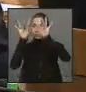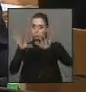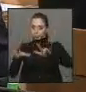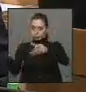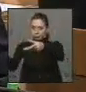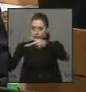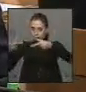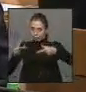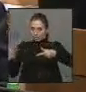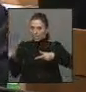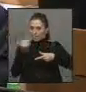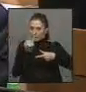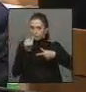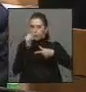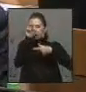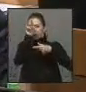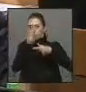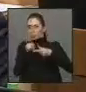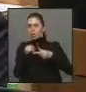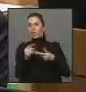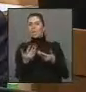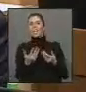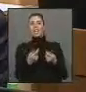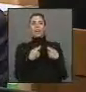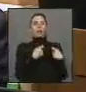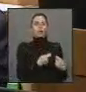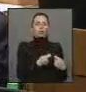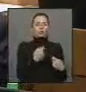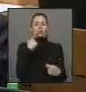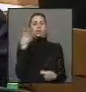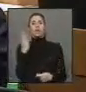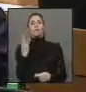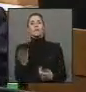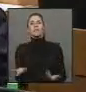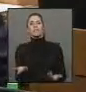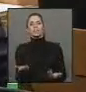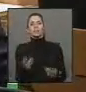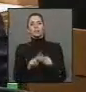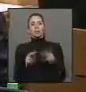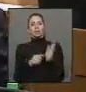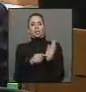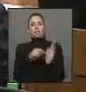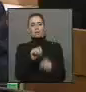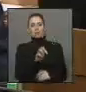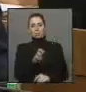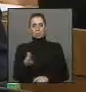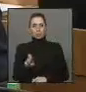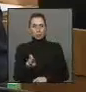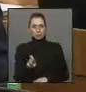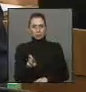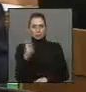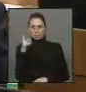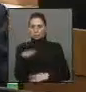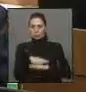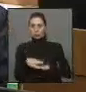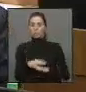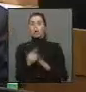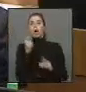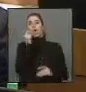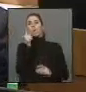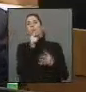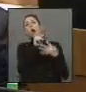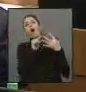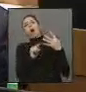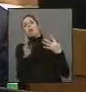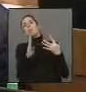que nos implique cuál es el costo y beneficio de llevar adelante este tratado. Creemos que eso sería fundamental. Saber cuáles son los